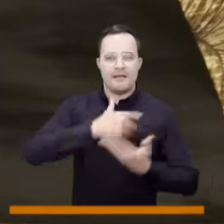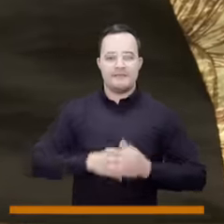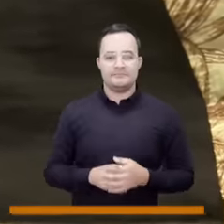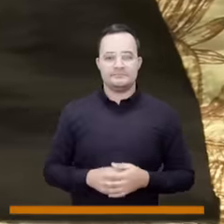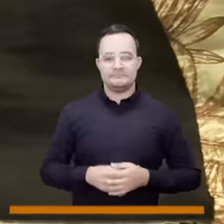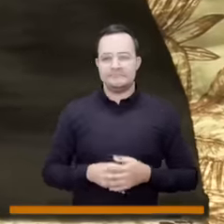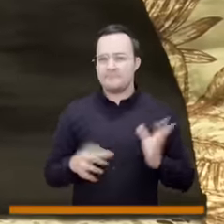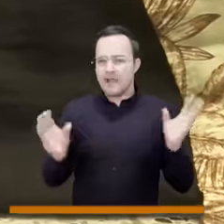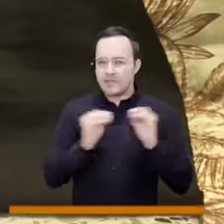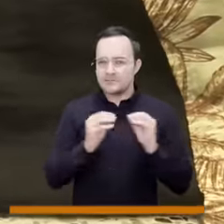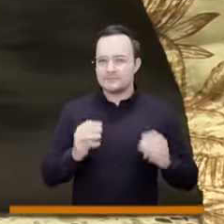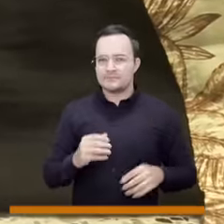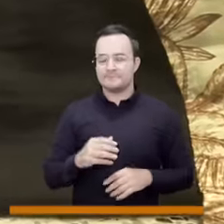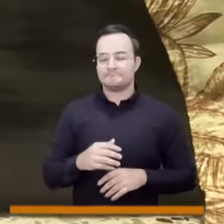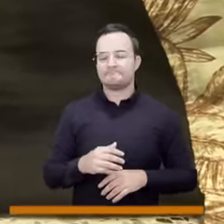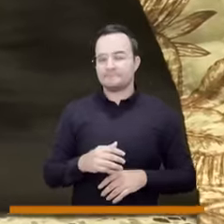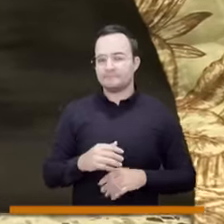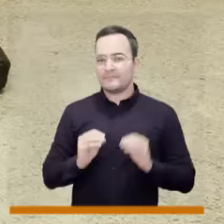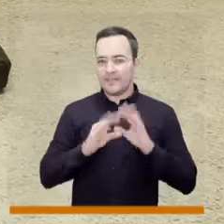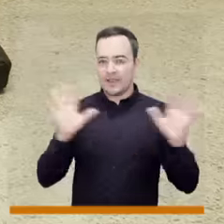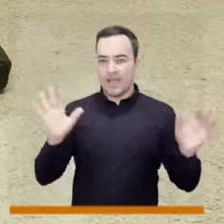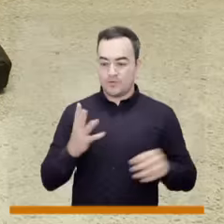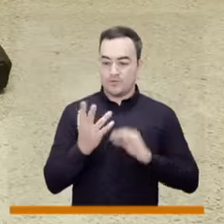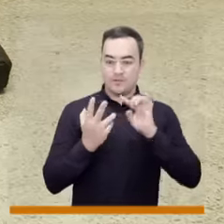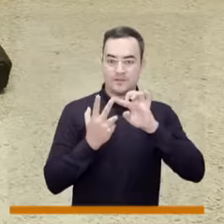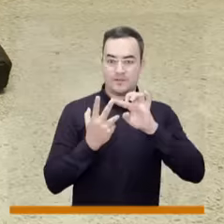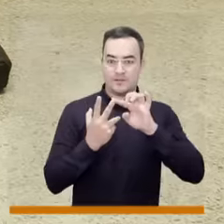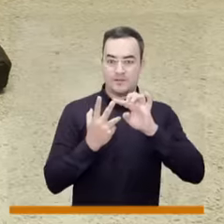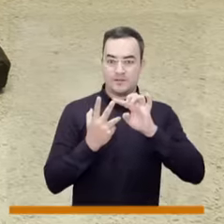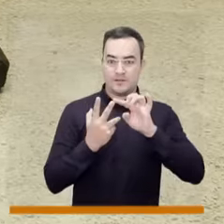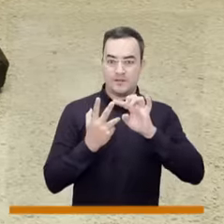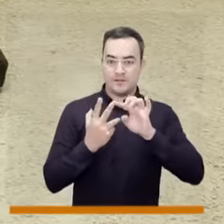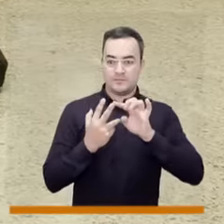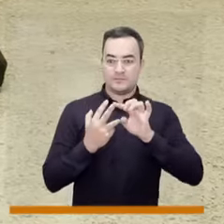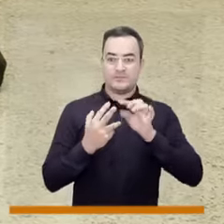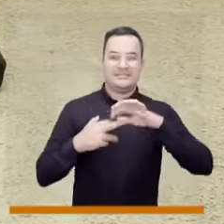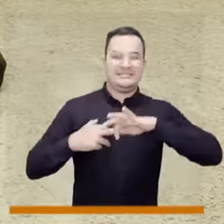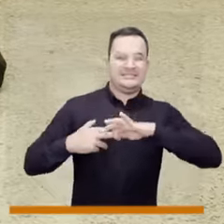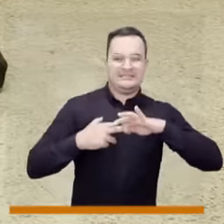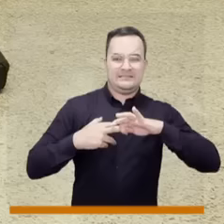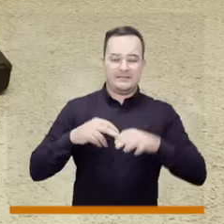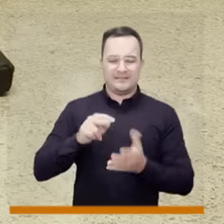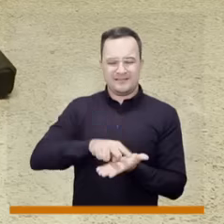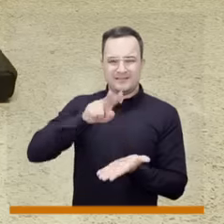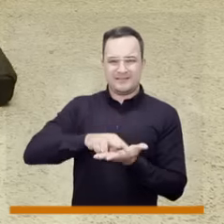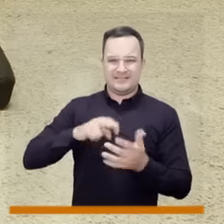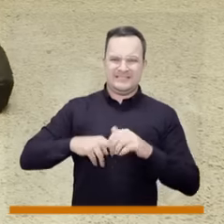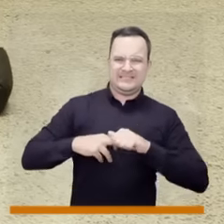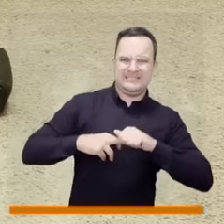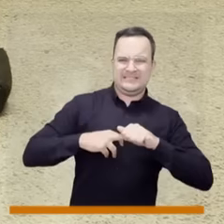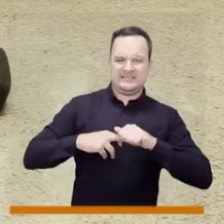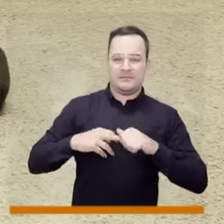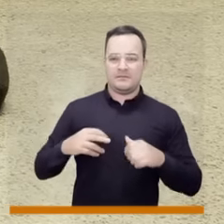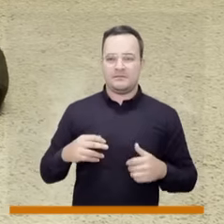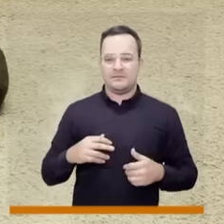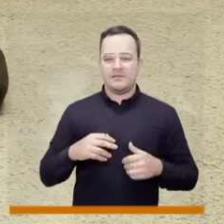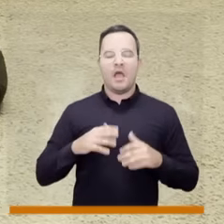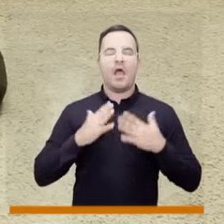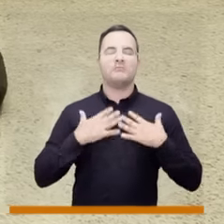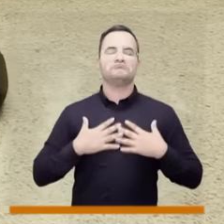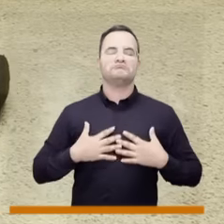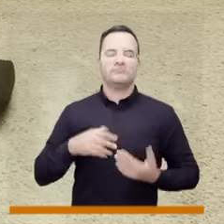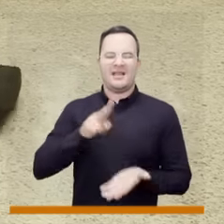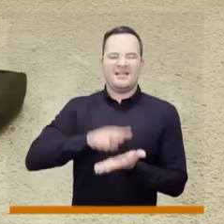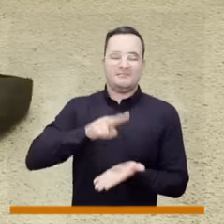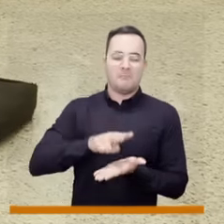Entendimos que no se debe de alar el dedo del corazón, este de la mitad, no es necesario alarlo para poder